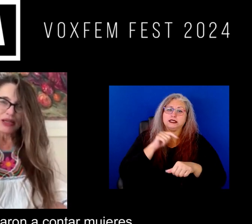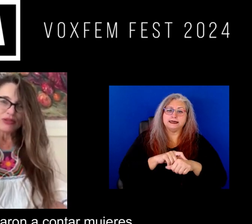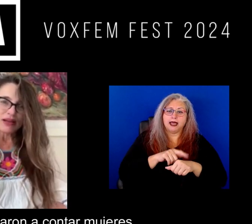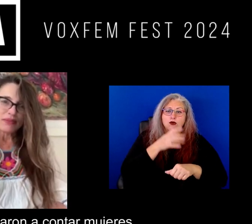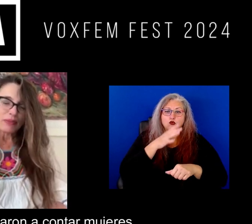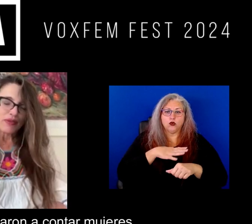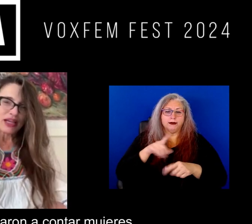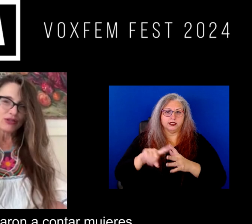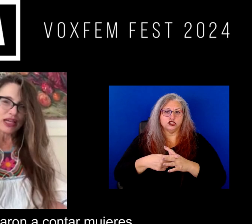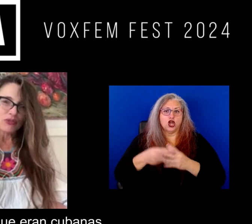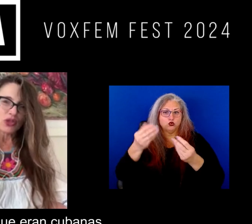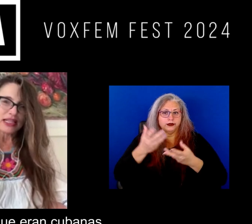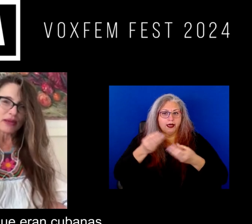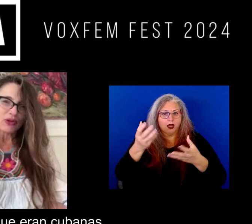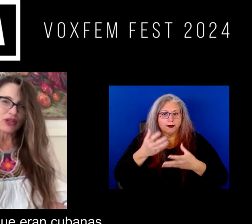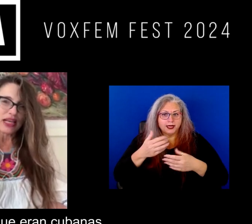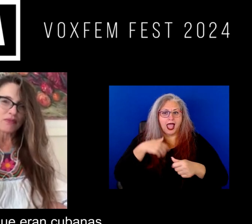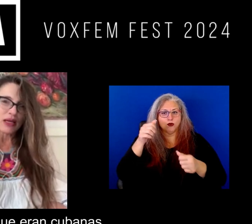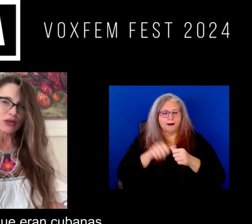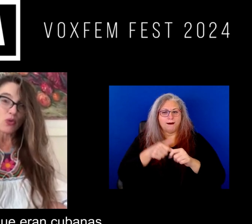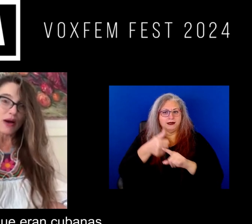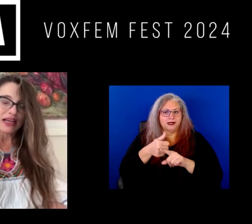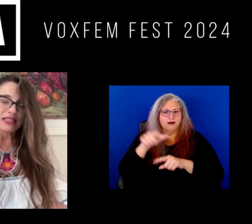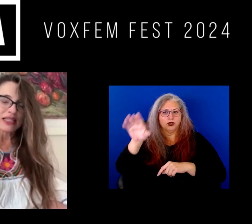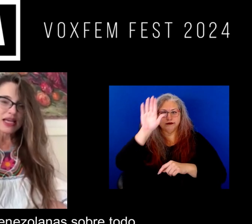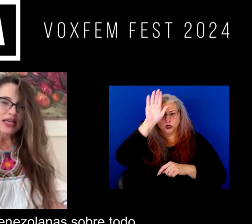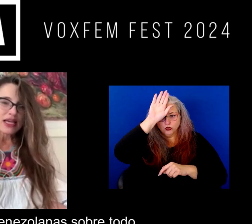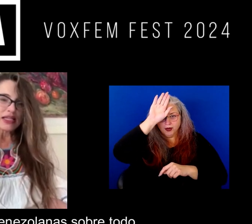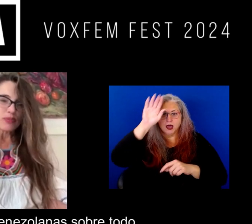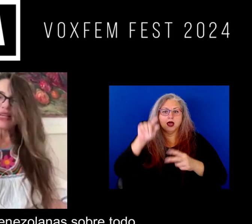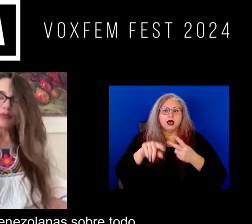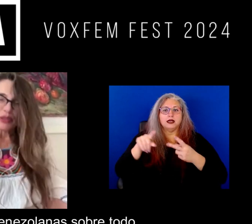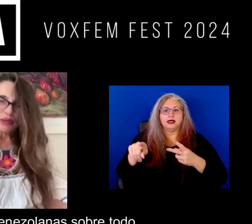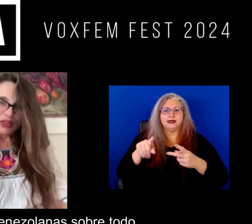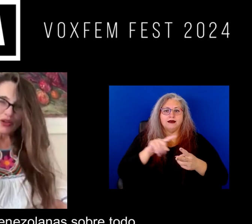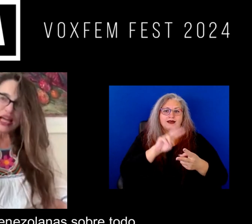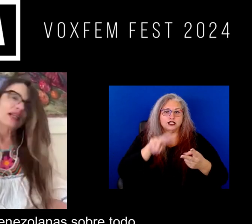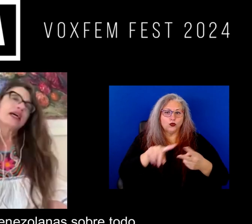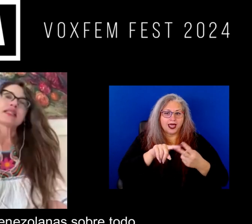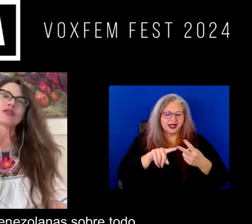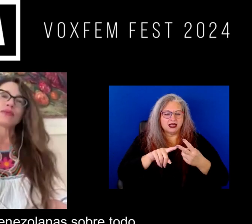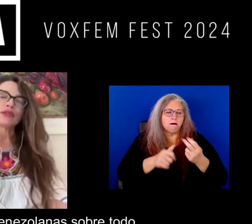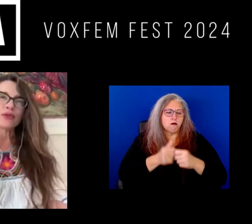me empezaban me a contar mujeres me acuerdo que eran cubanas después ya pues venezolanas sobre todo